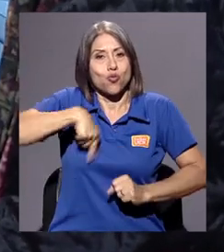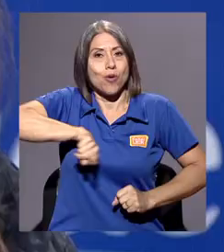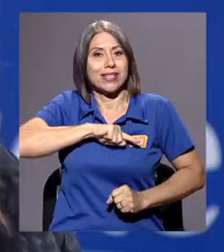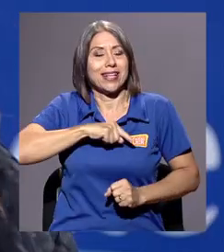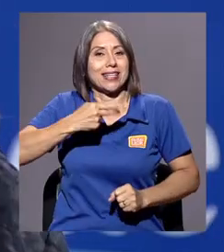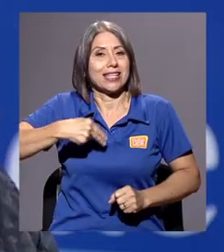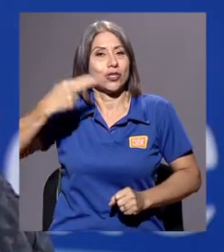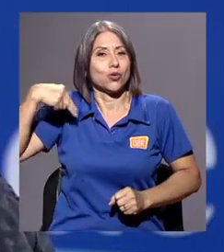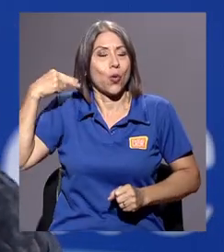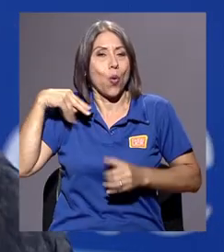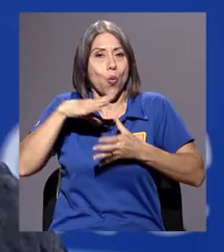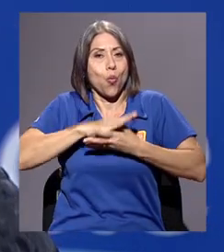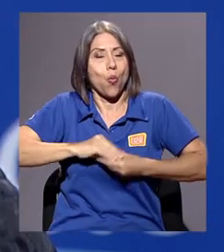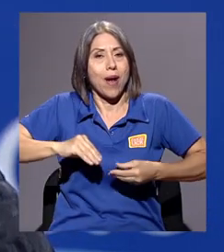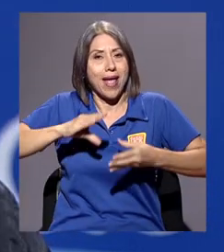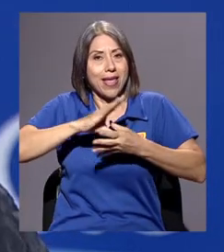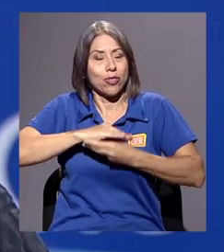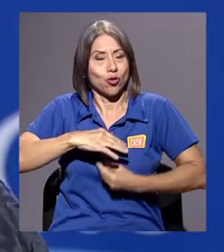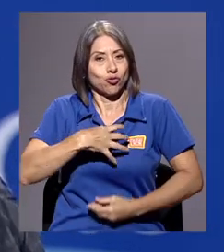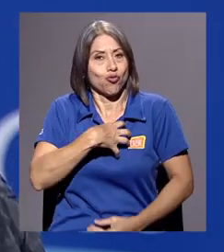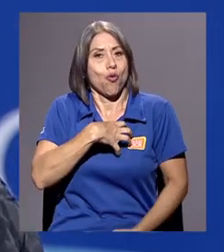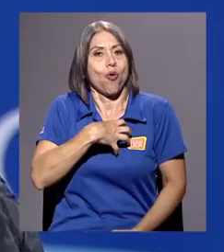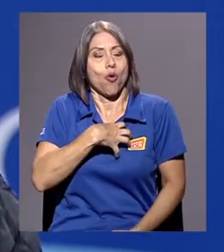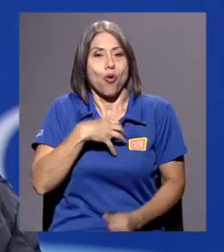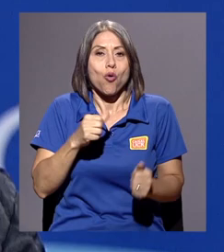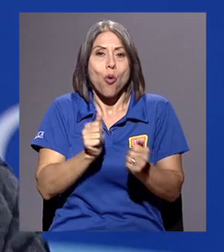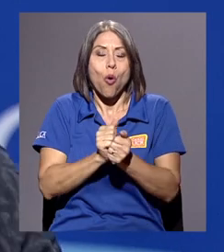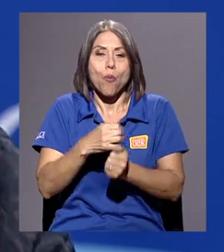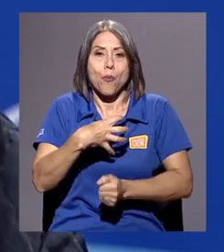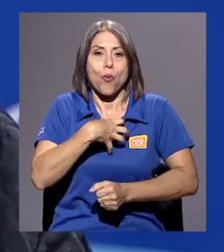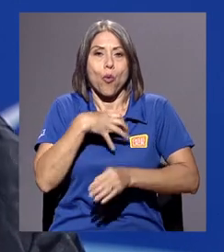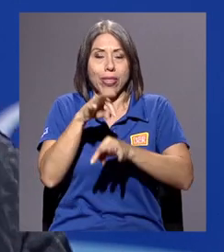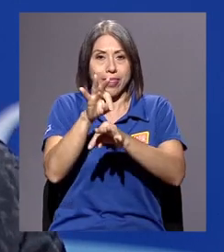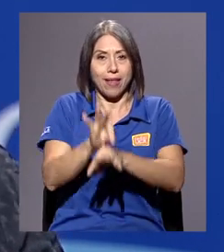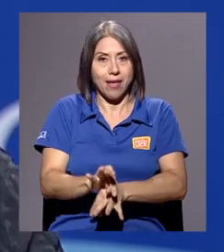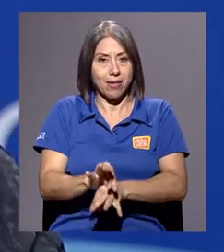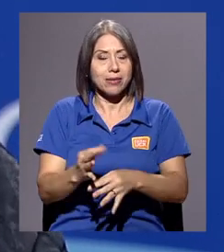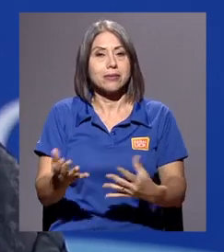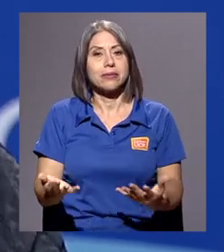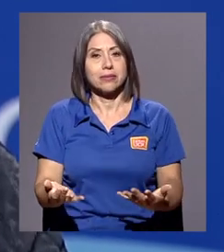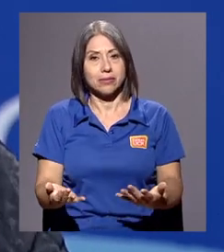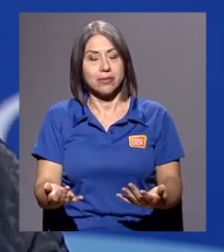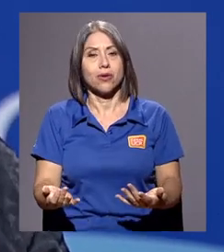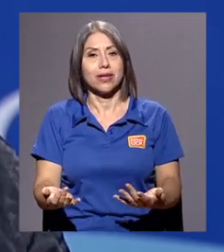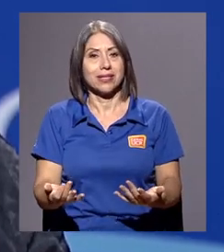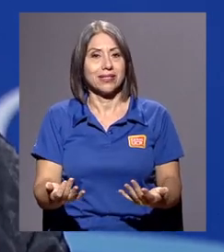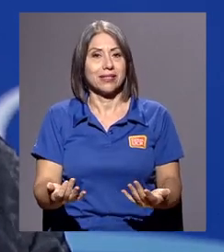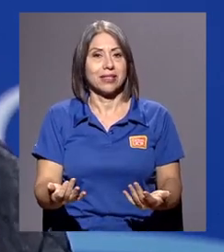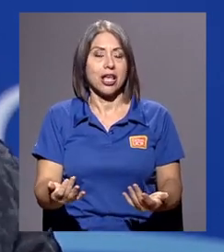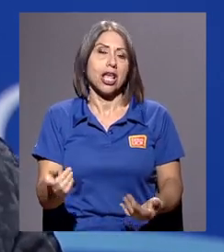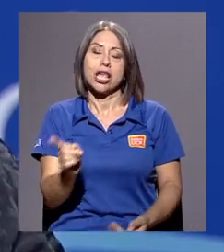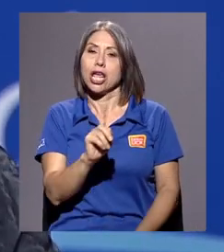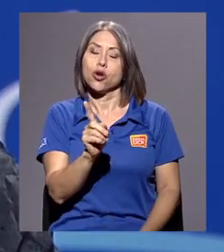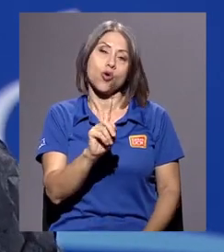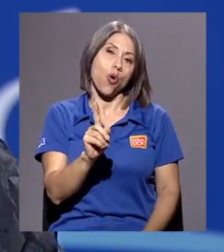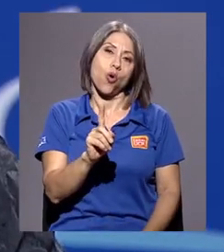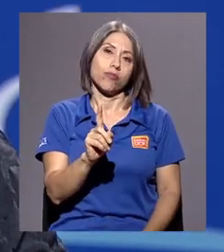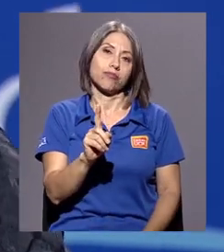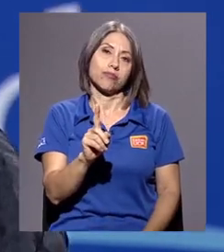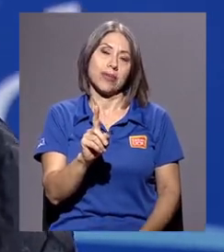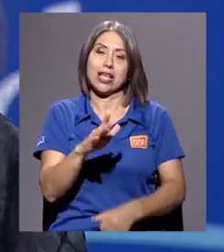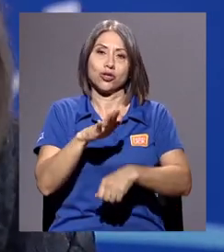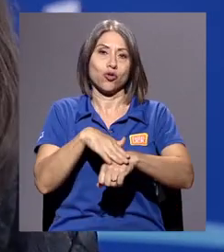cuentos, con nuestras tradiciones, ¿verdad? Que no necesariamente